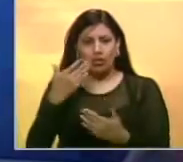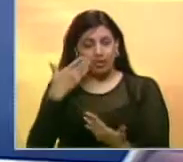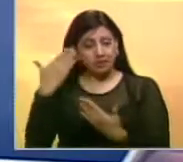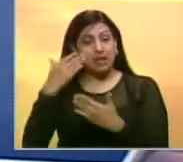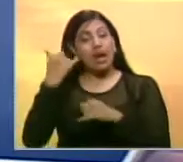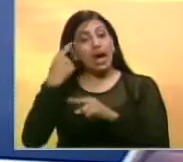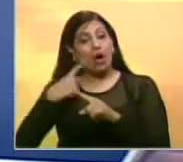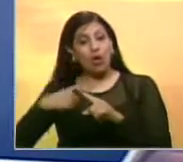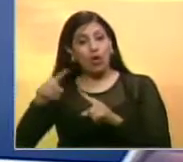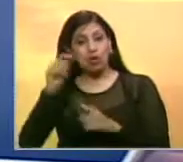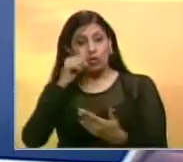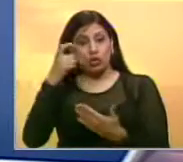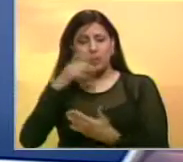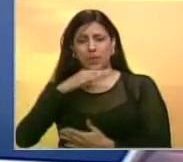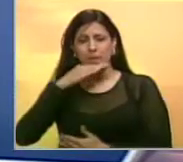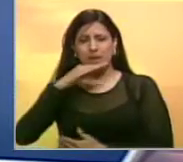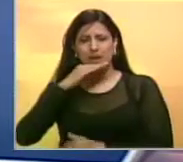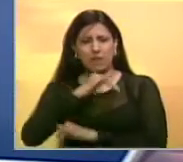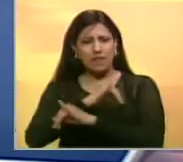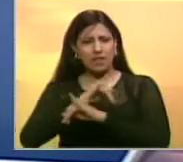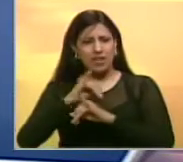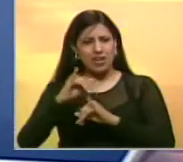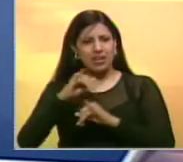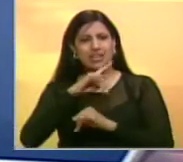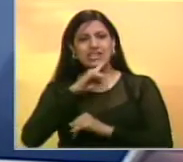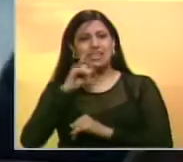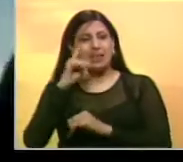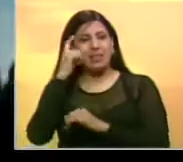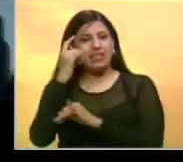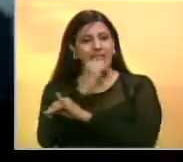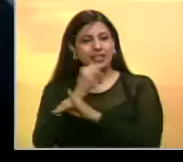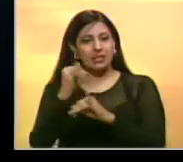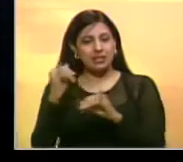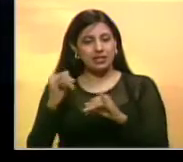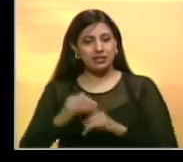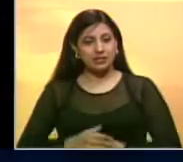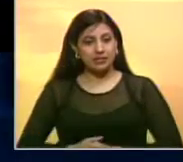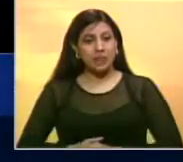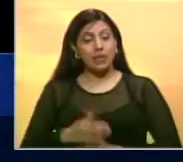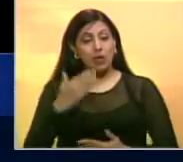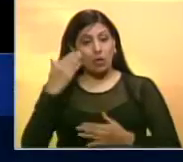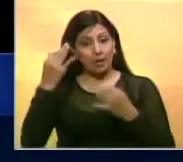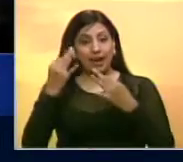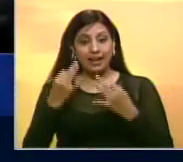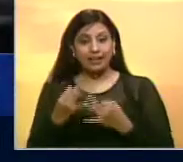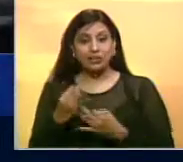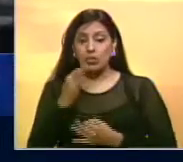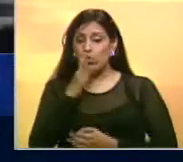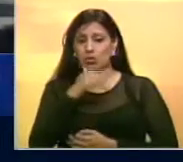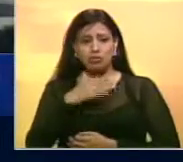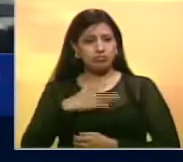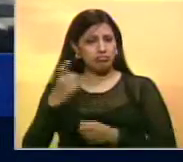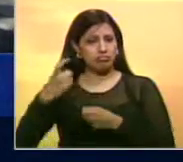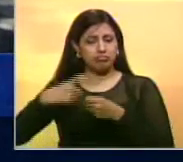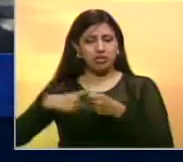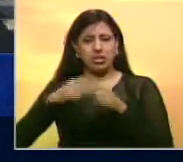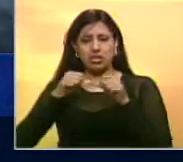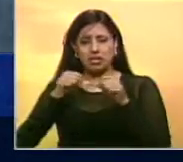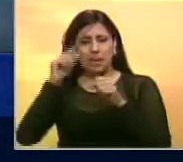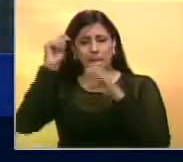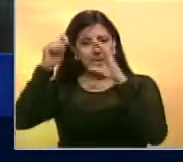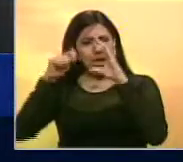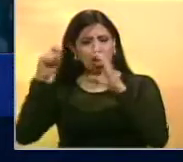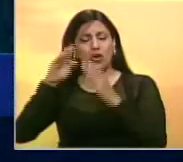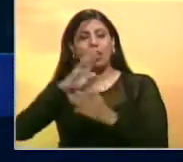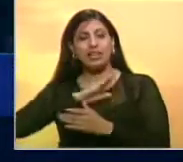y Will Smith está molesto con el final de la secuela El día de la independencia Luego de que el actor asegurara que no formaría parte de la continuación